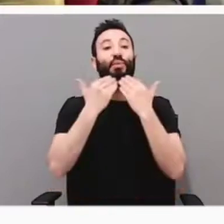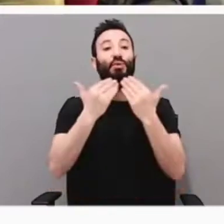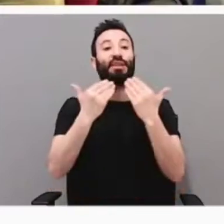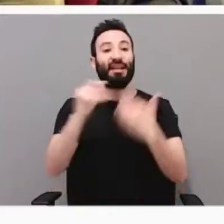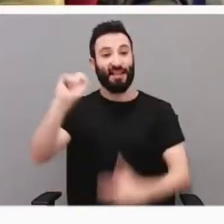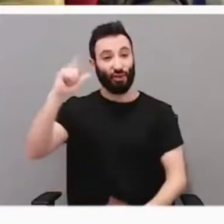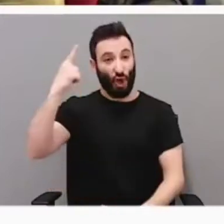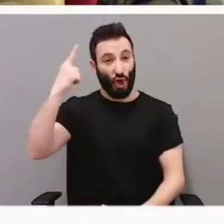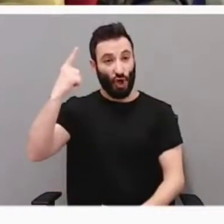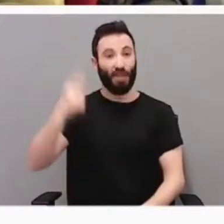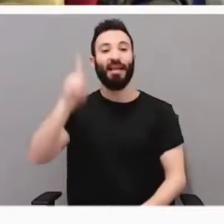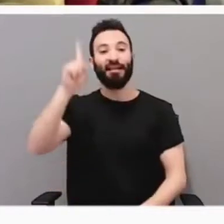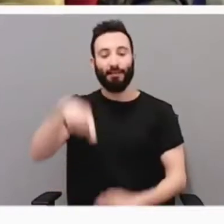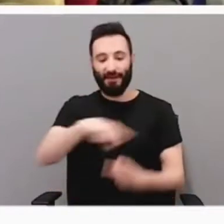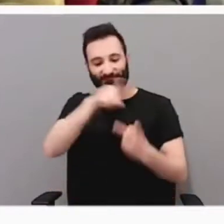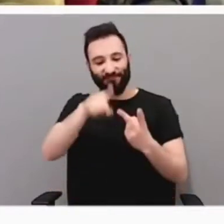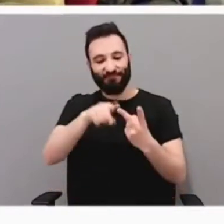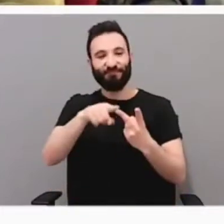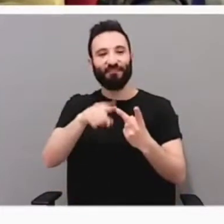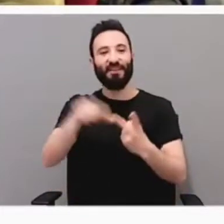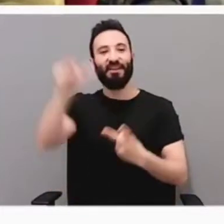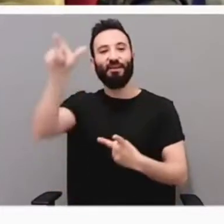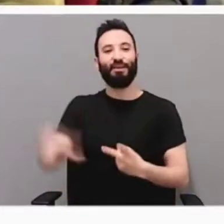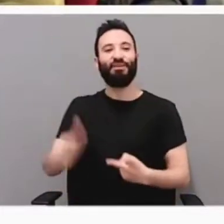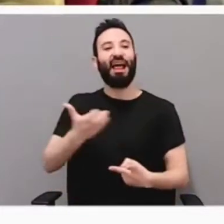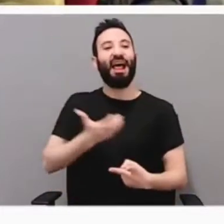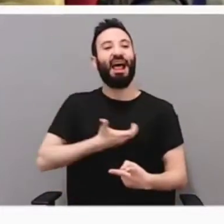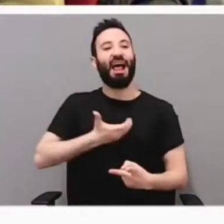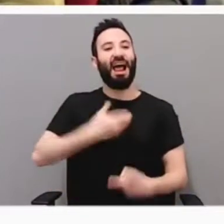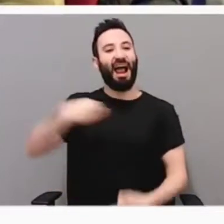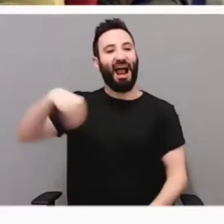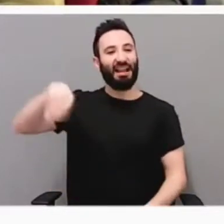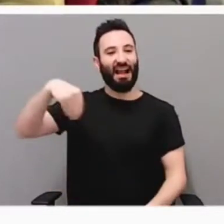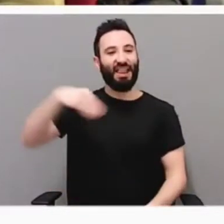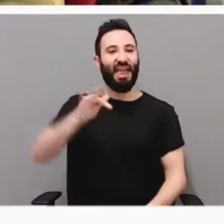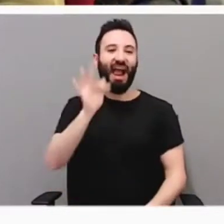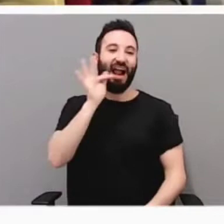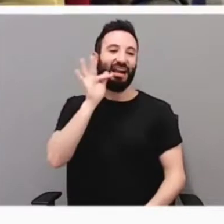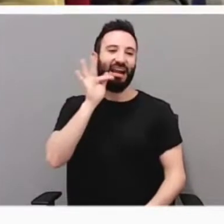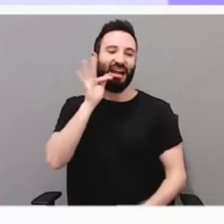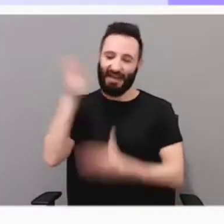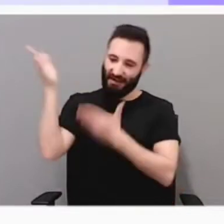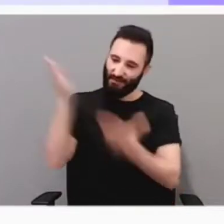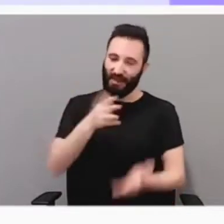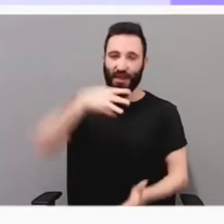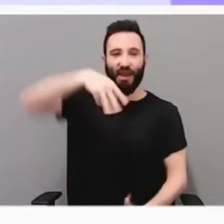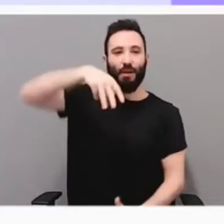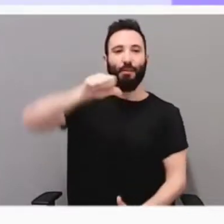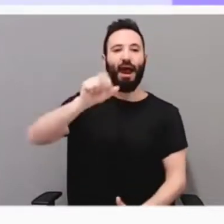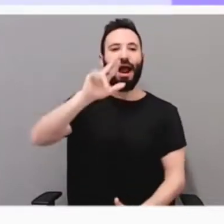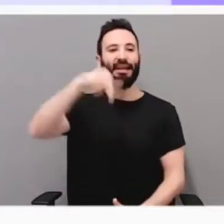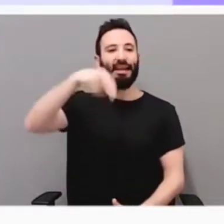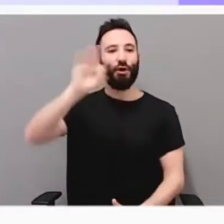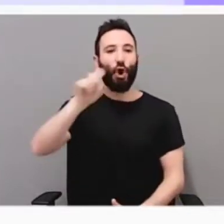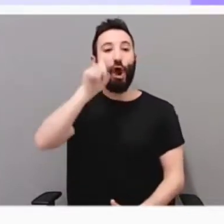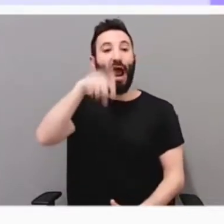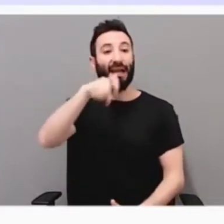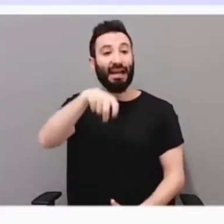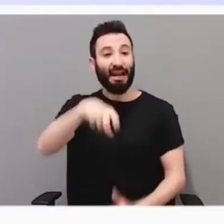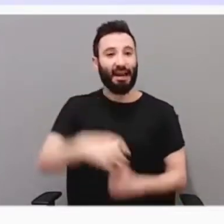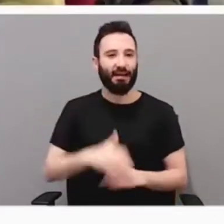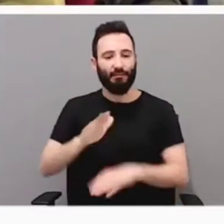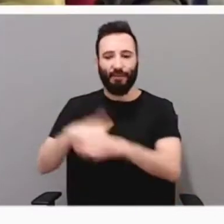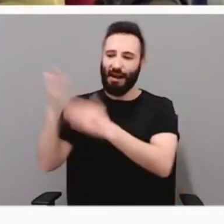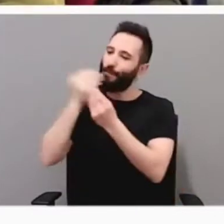Llamamos ahora a nuestro anfitrión, al alcalde de Alcalá, La Real, Marino Aguilera, para que nos dé también la bienvenida.